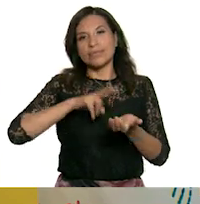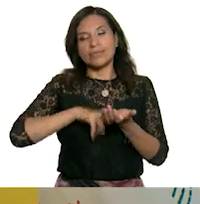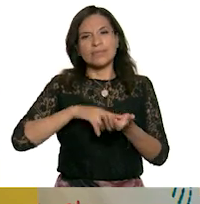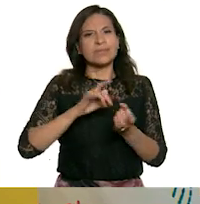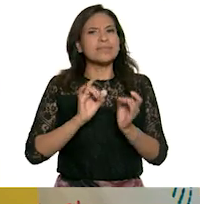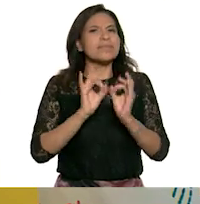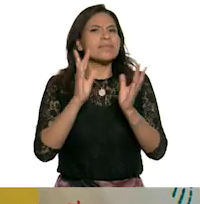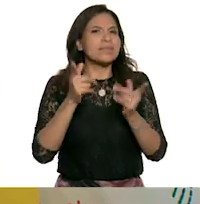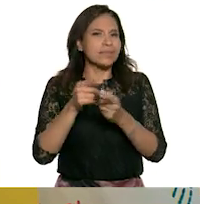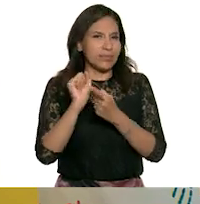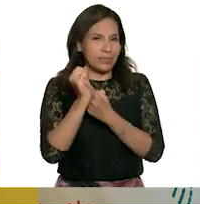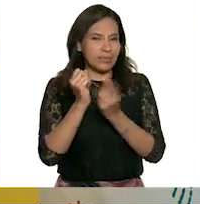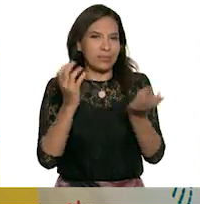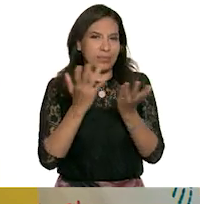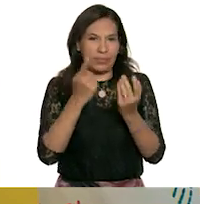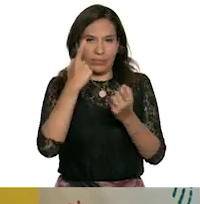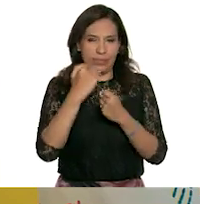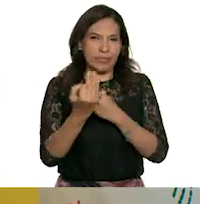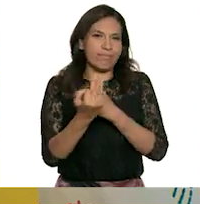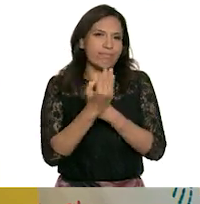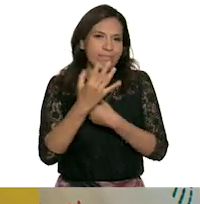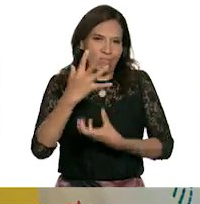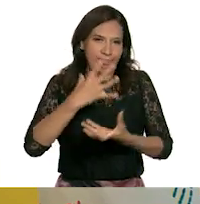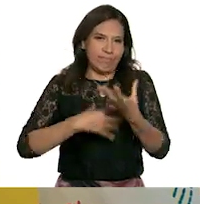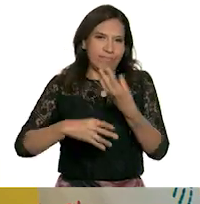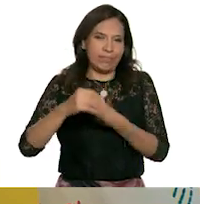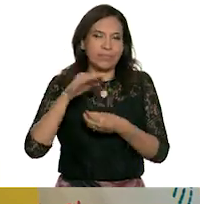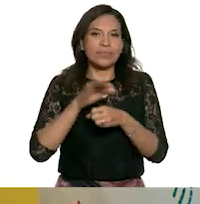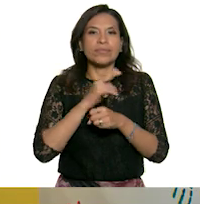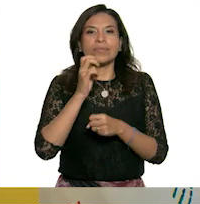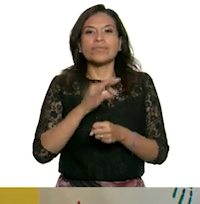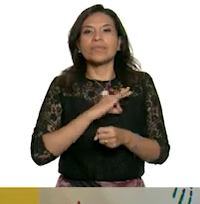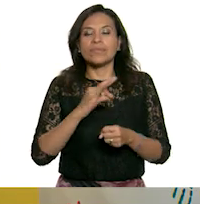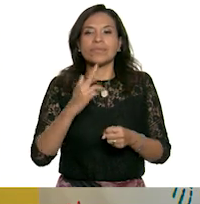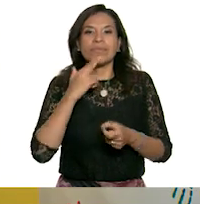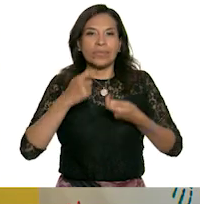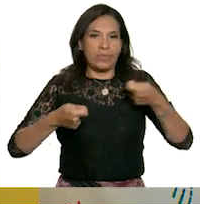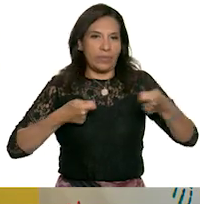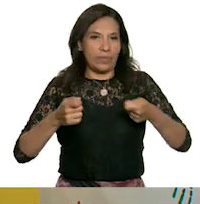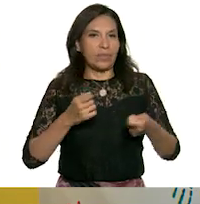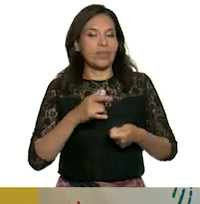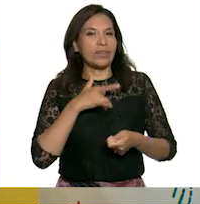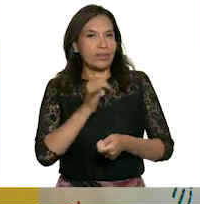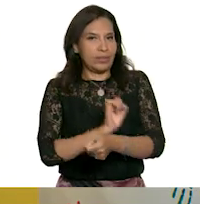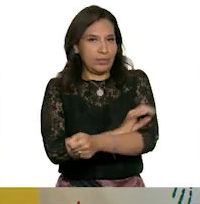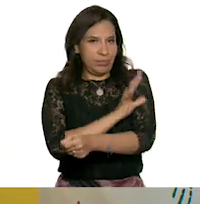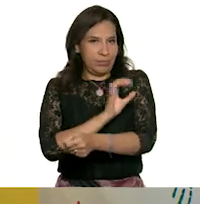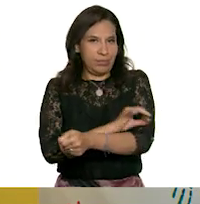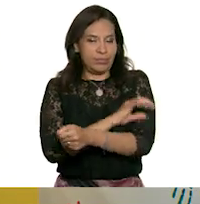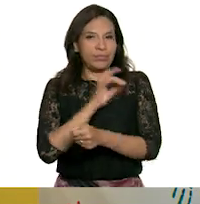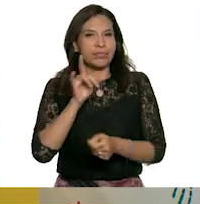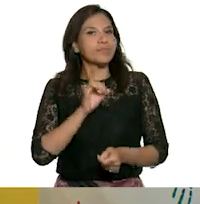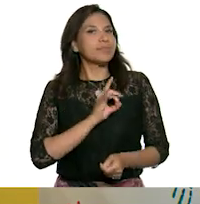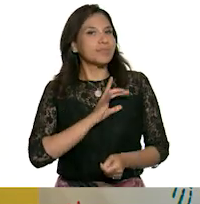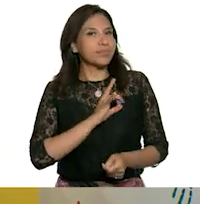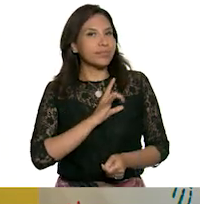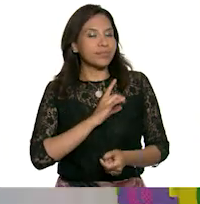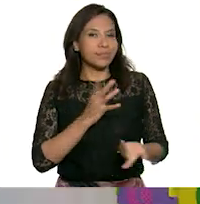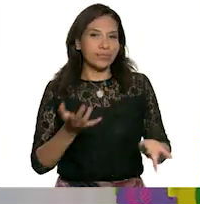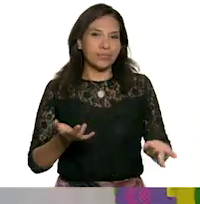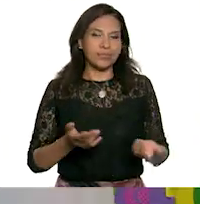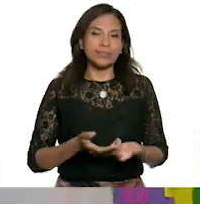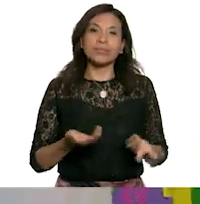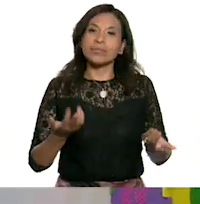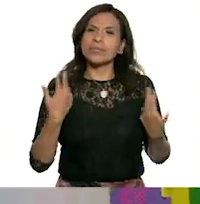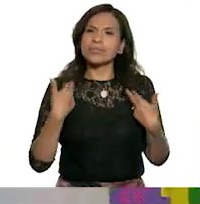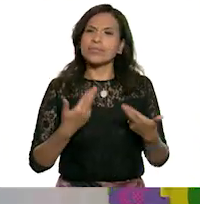situación y actuar en consecuencia y así lograste regular tus emociones de temor Y